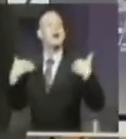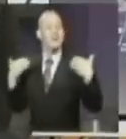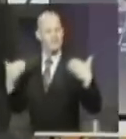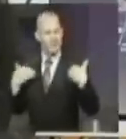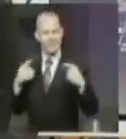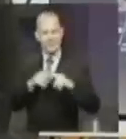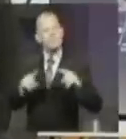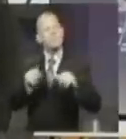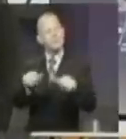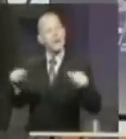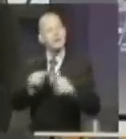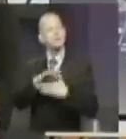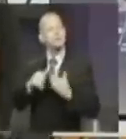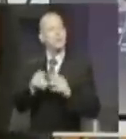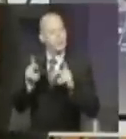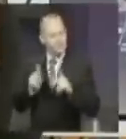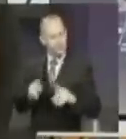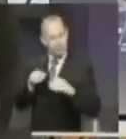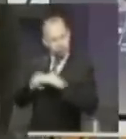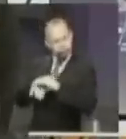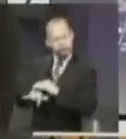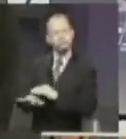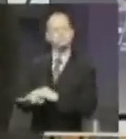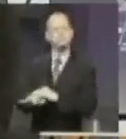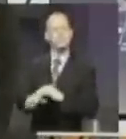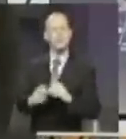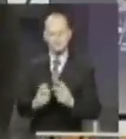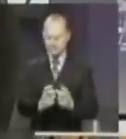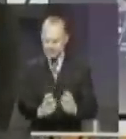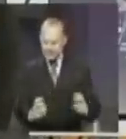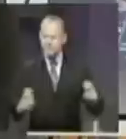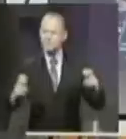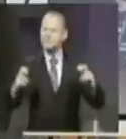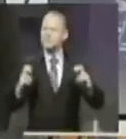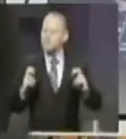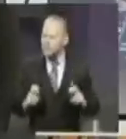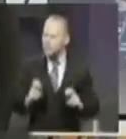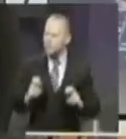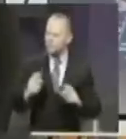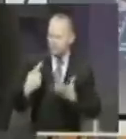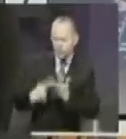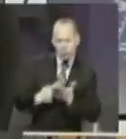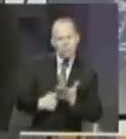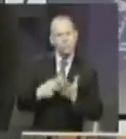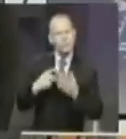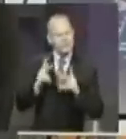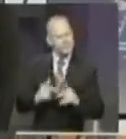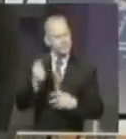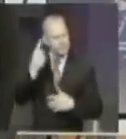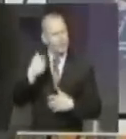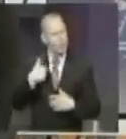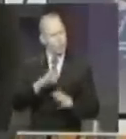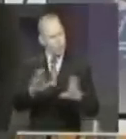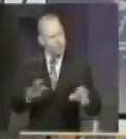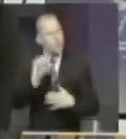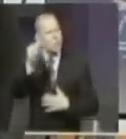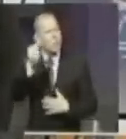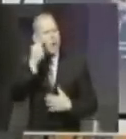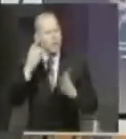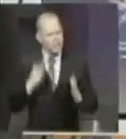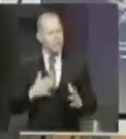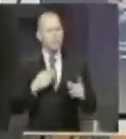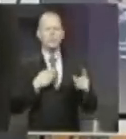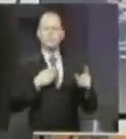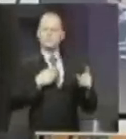distintas áreas a todo el mundo. Es sentándose que la gente se entiende. Y es lo que yo haría como gobernador. Lo que hice como